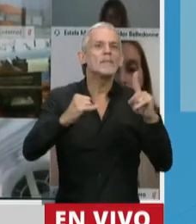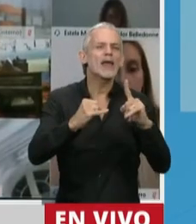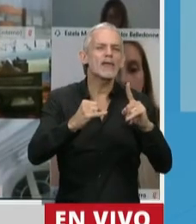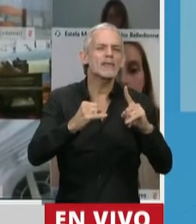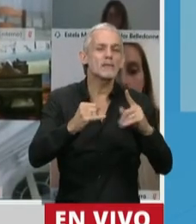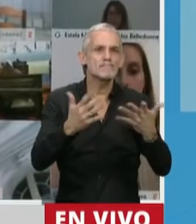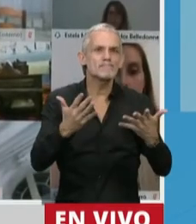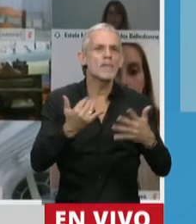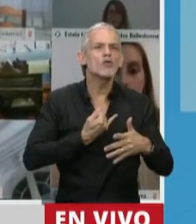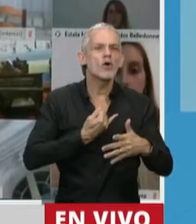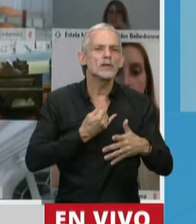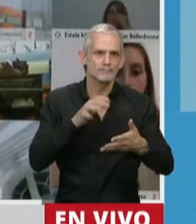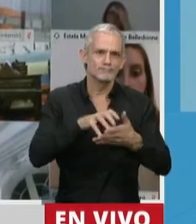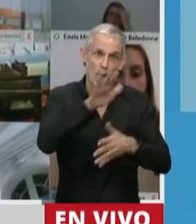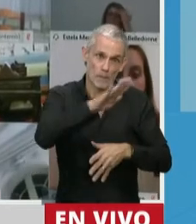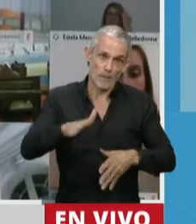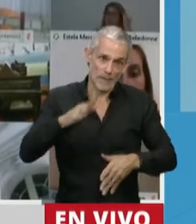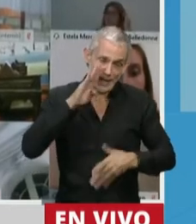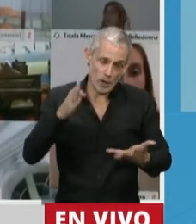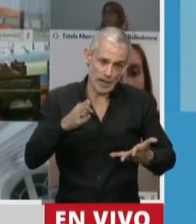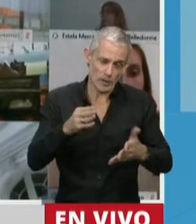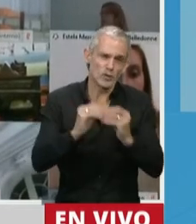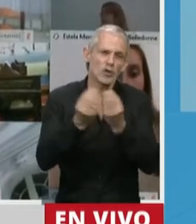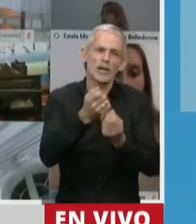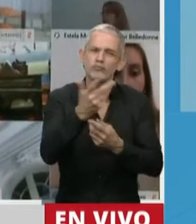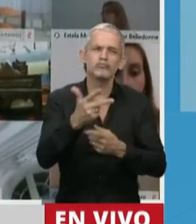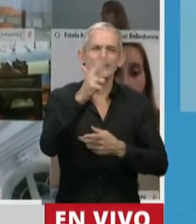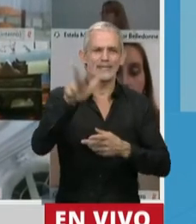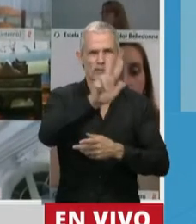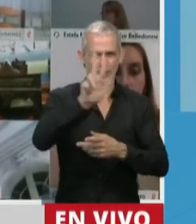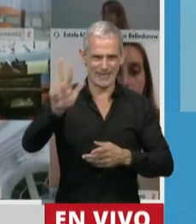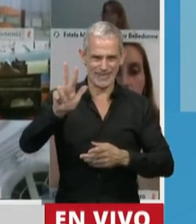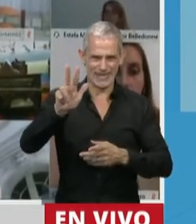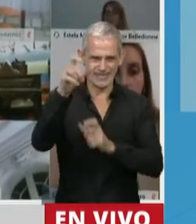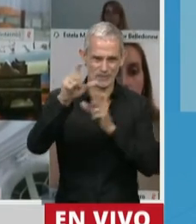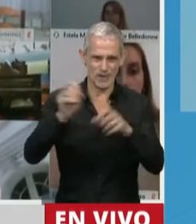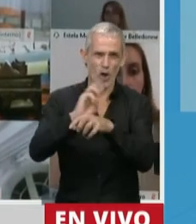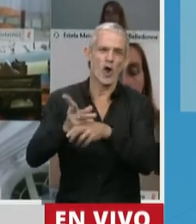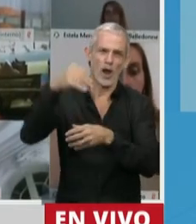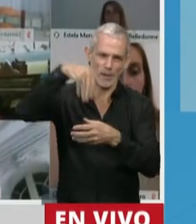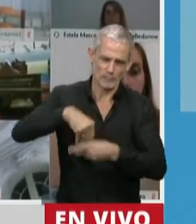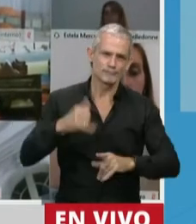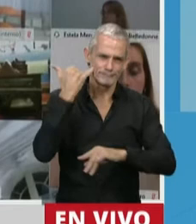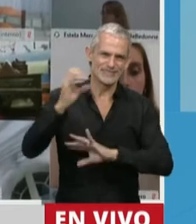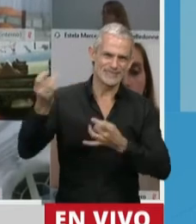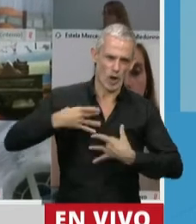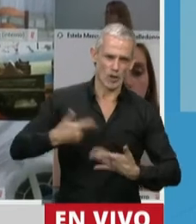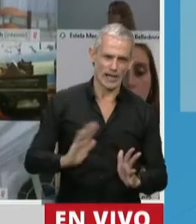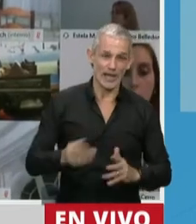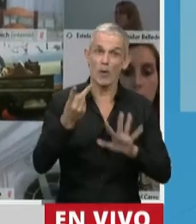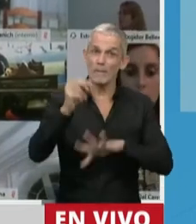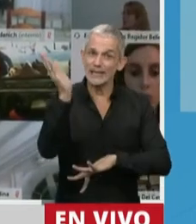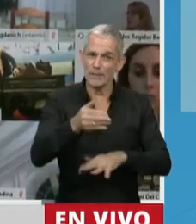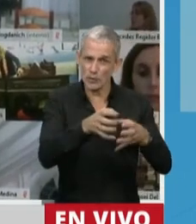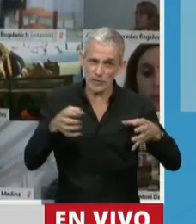pertenecen a la provincia de Río Negro, con 333 contagiados. Dentro de esos contagios, más del 20%